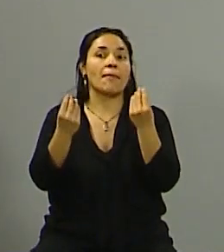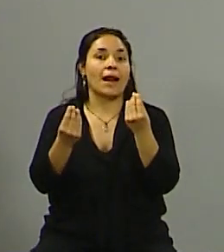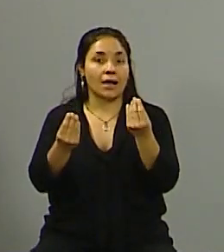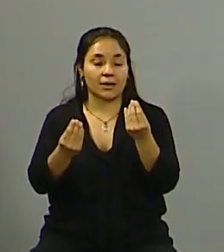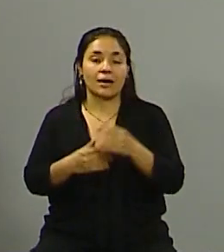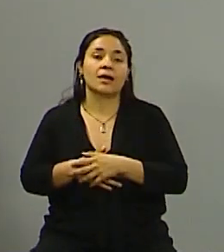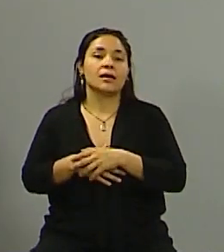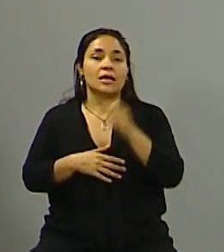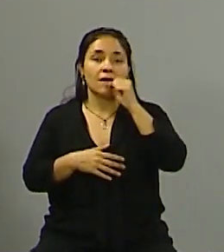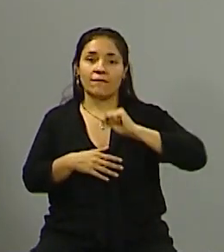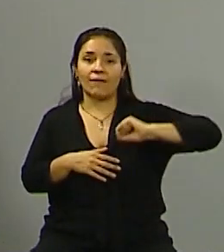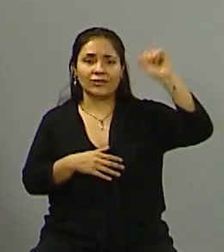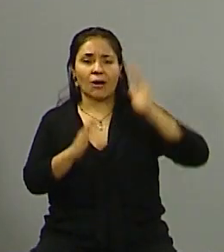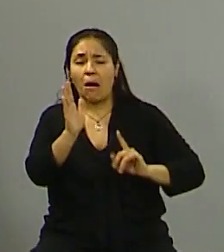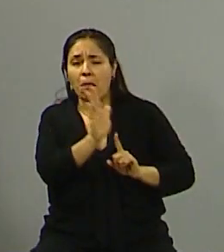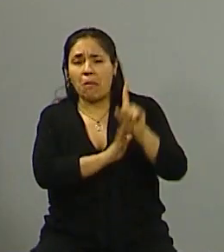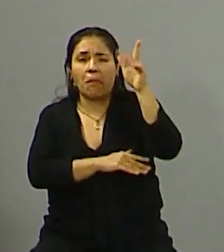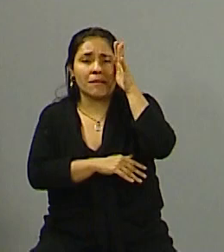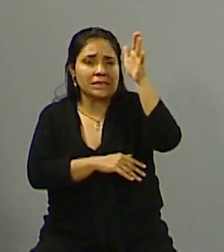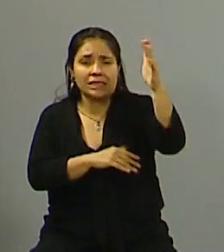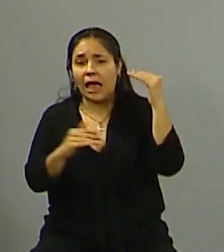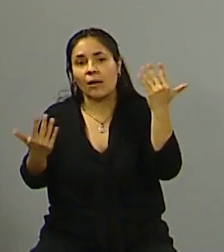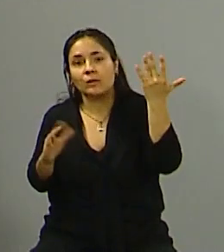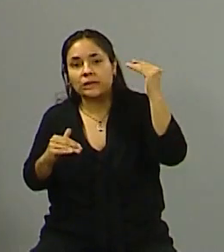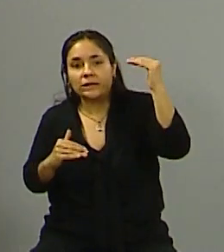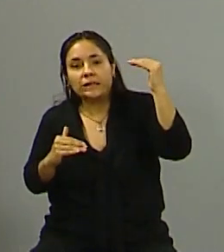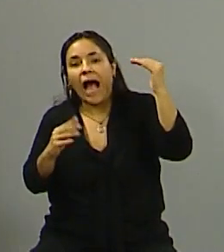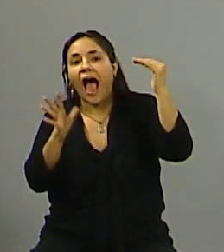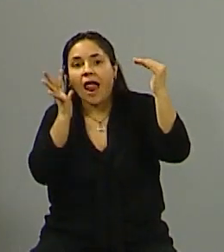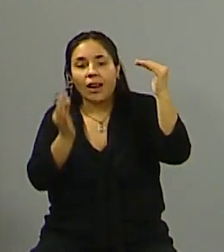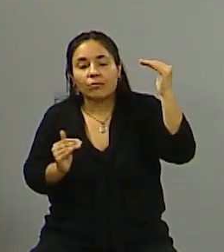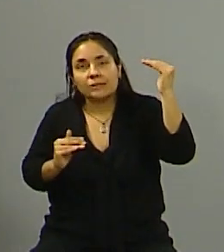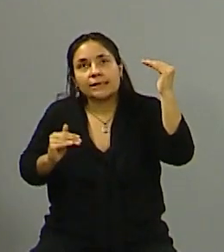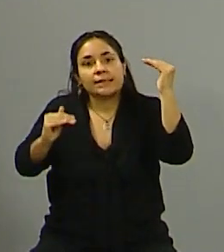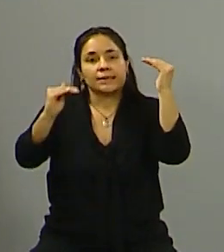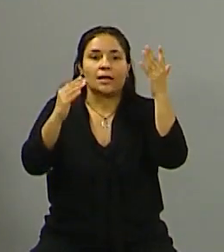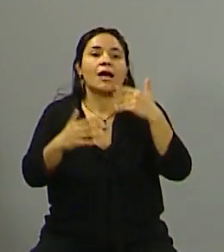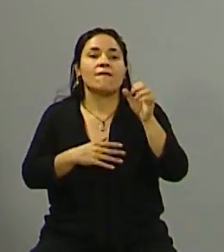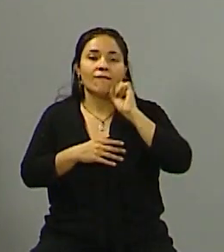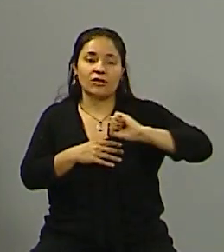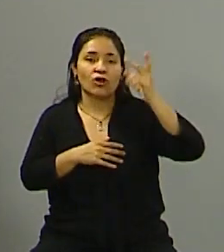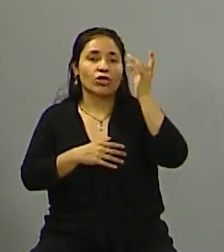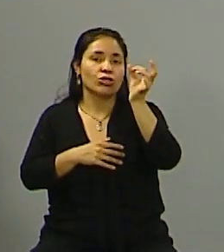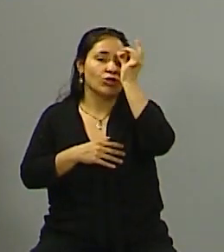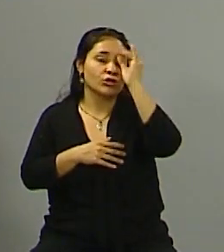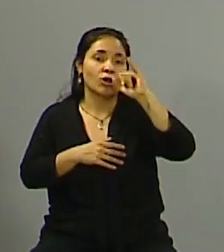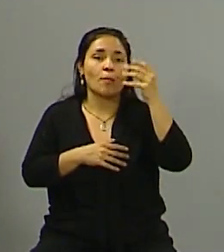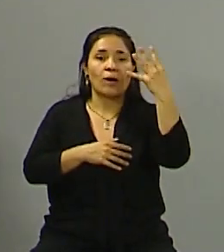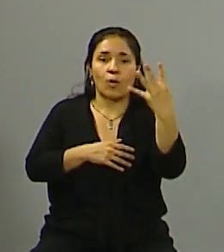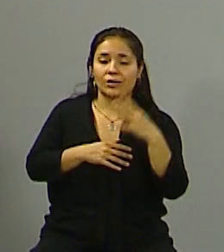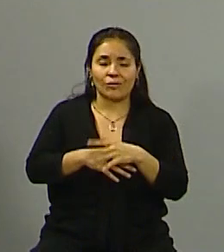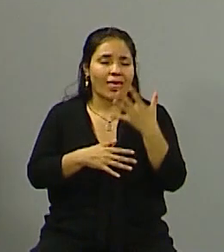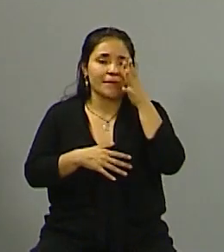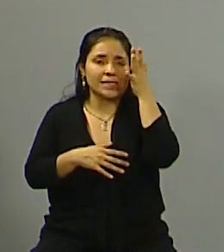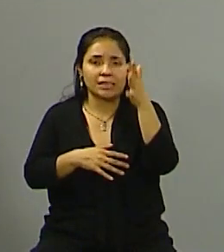impacto de la inflación una inflación que estuvo por encima del 12% 12,4% a nivel nacional y que sin duda tenía un impacto muy